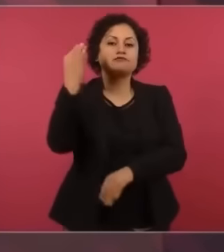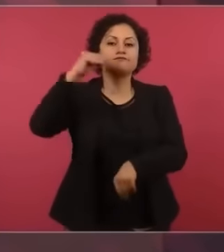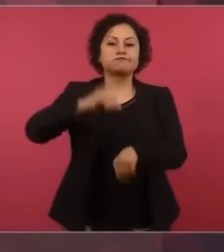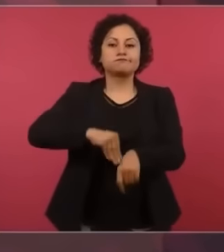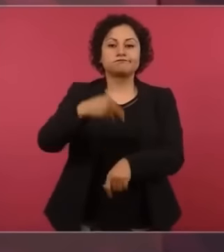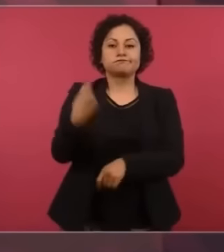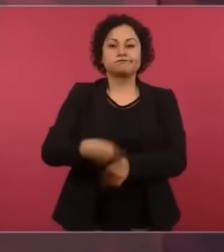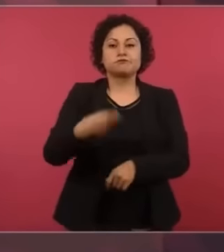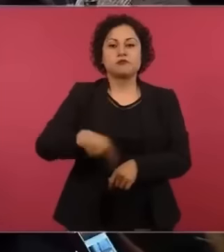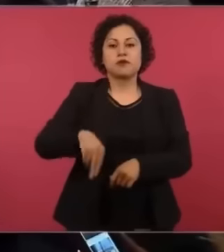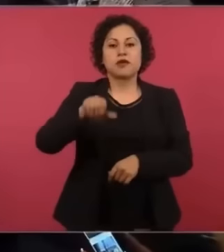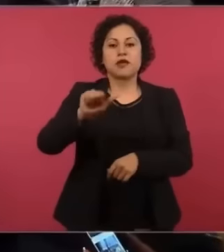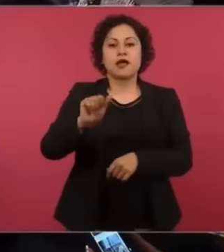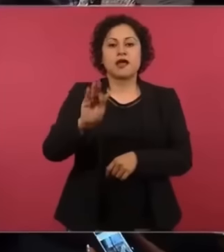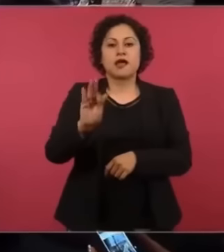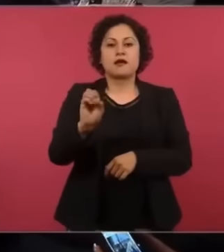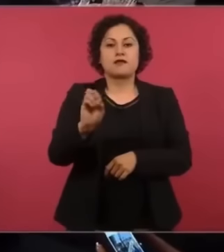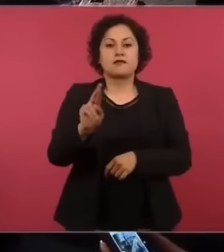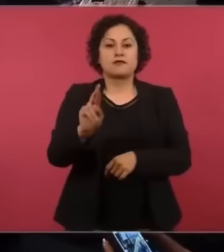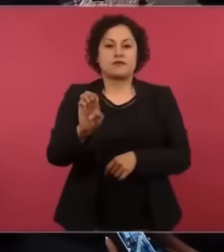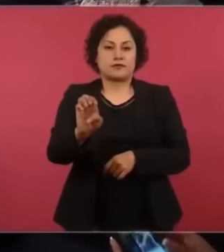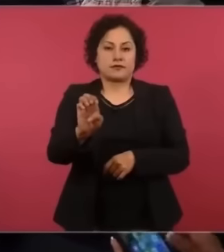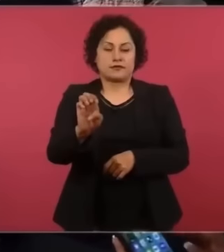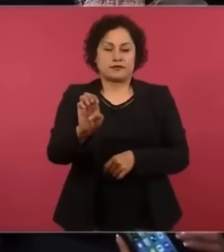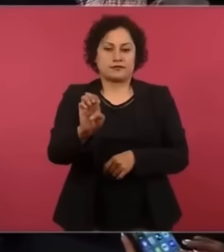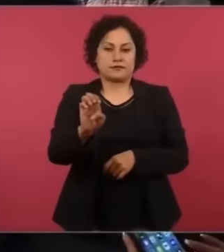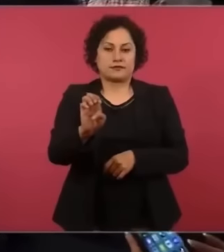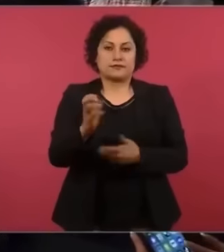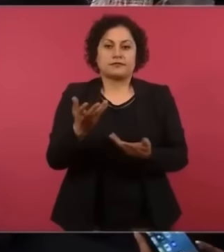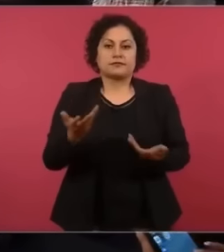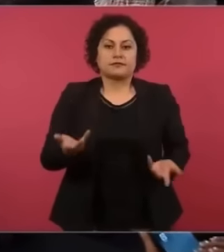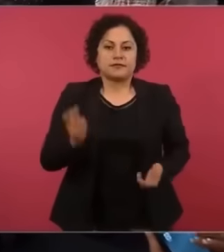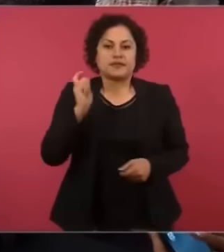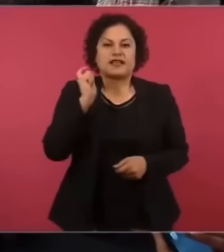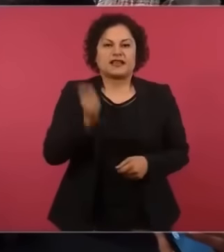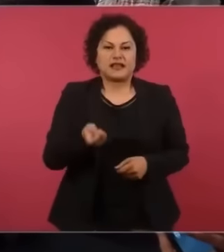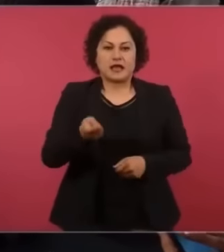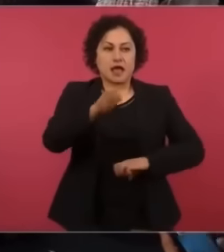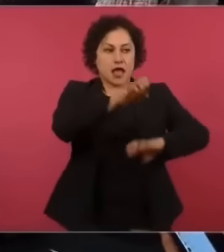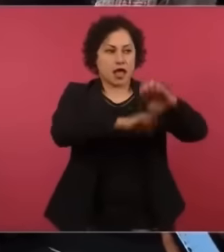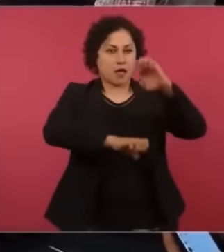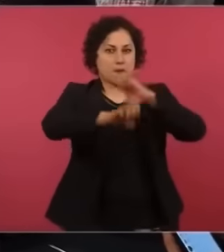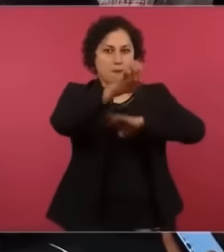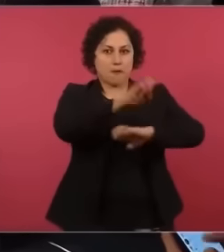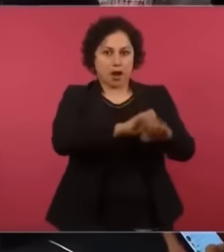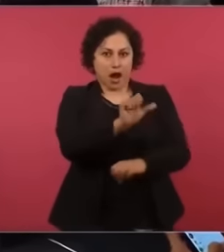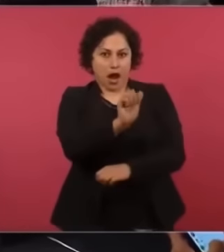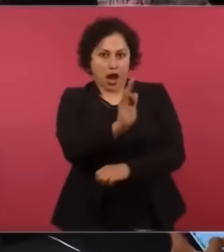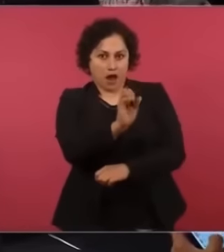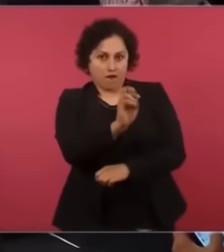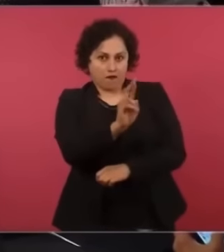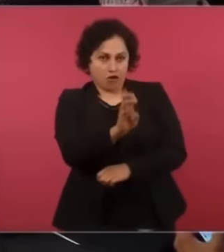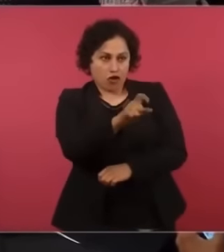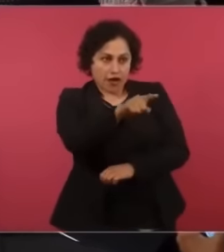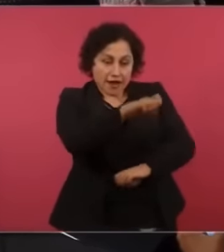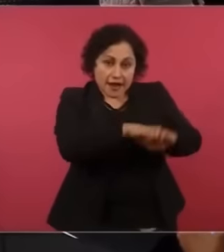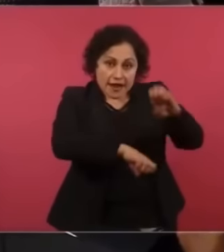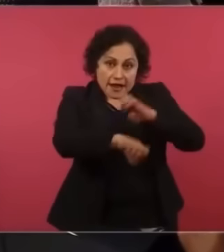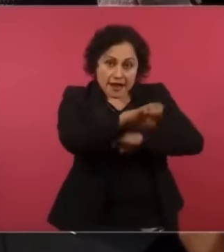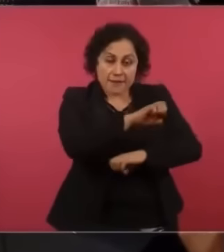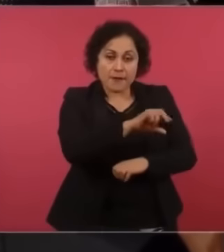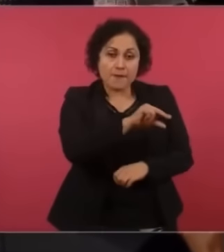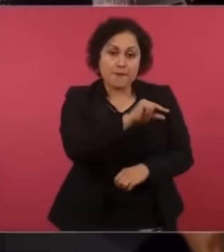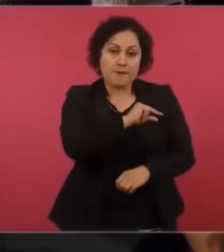administran las pensiones, son instituciones privadas